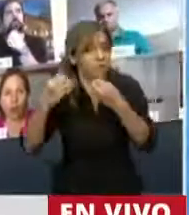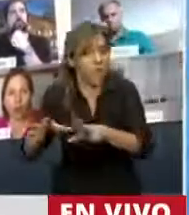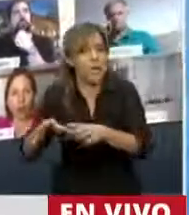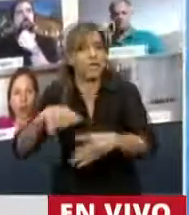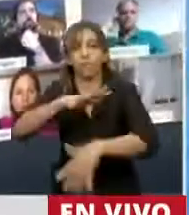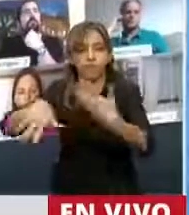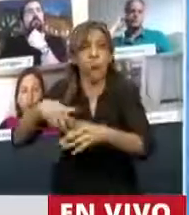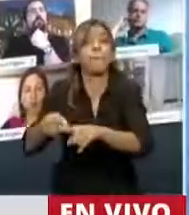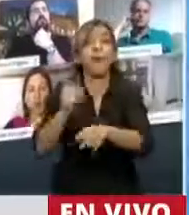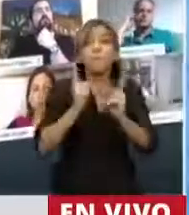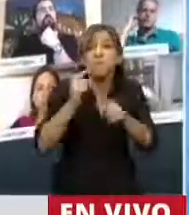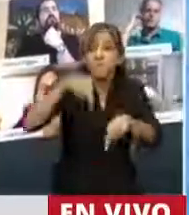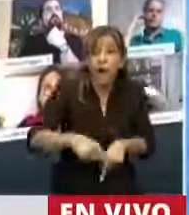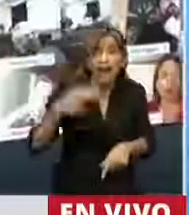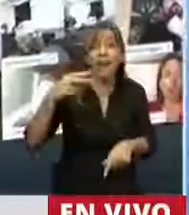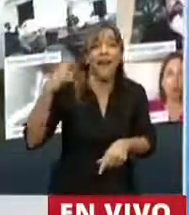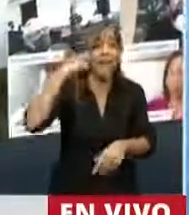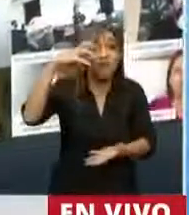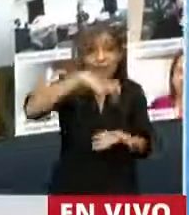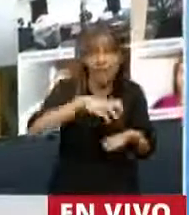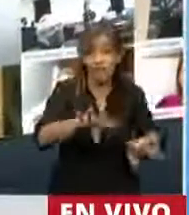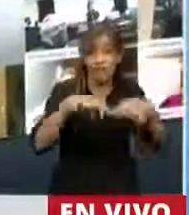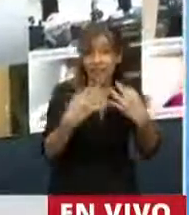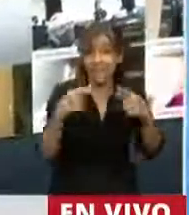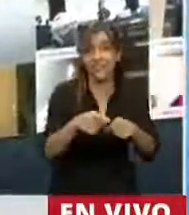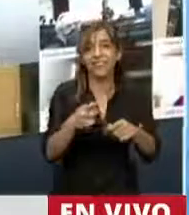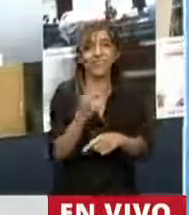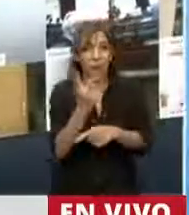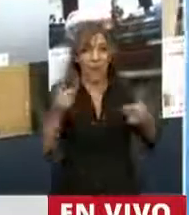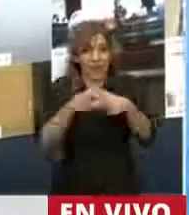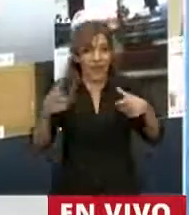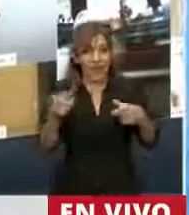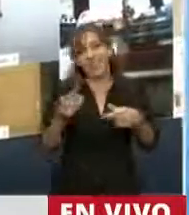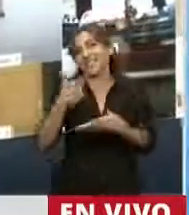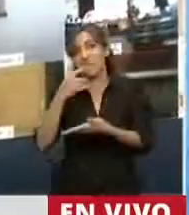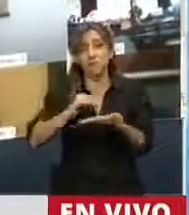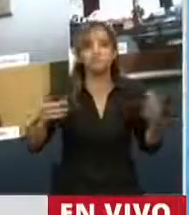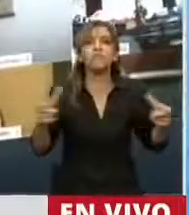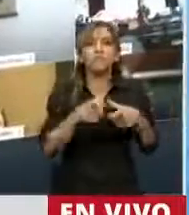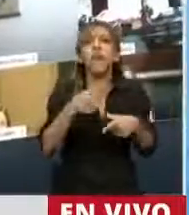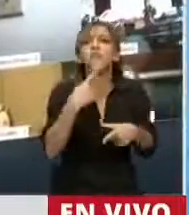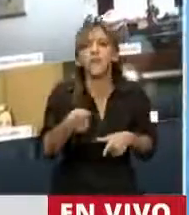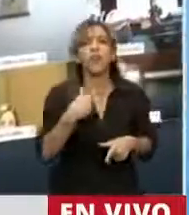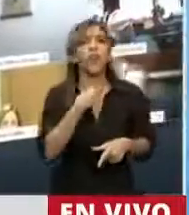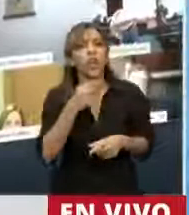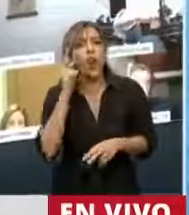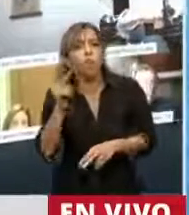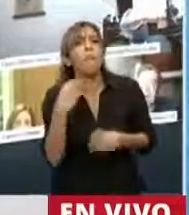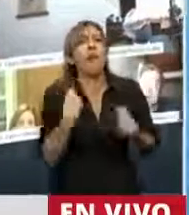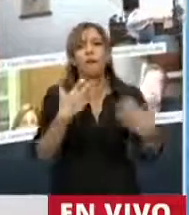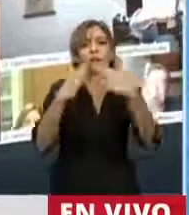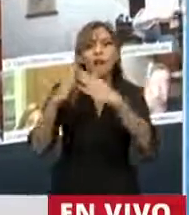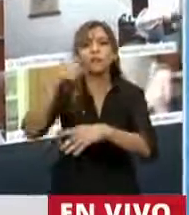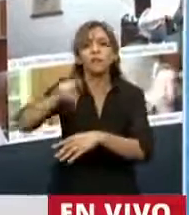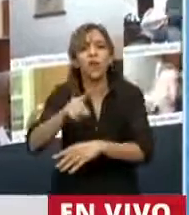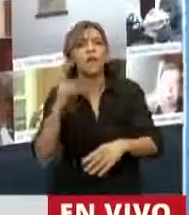Acá, en el Congreso de la Nación frente a la Comisión Bicameral de Deuda. Escuchen. Quiero también despejar probablemente la percepción que pueda tener alguien en su casa con